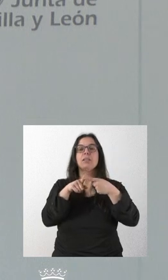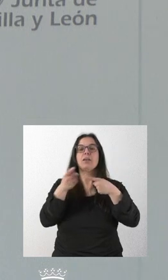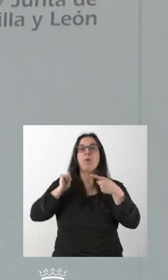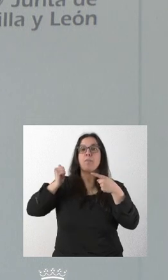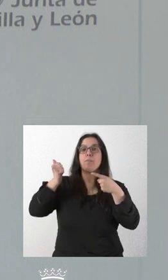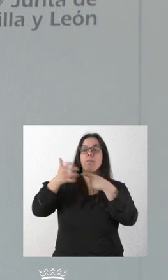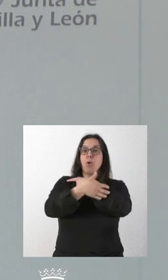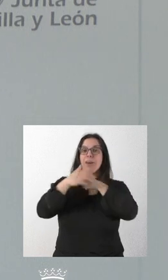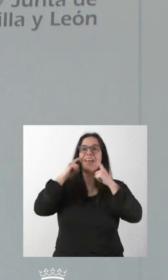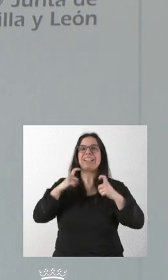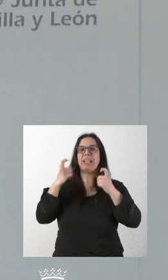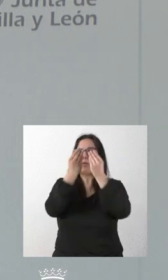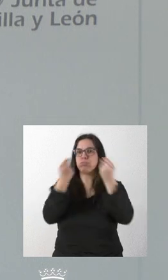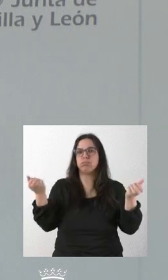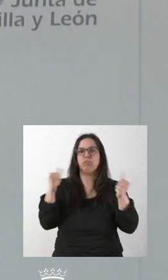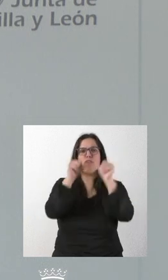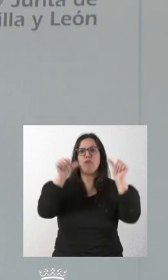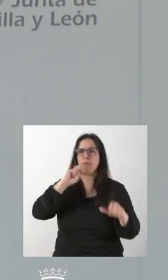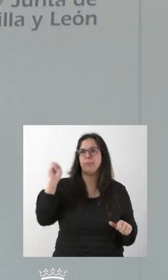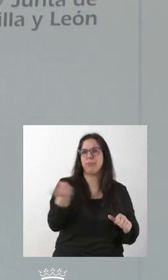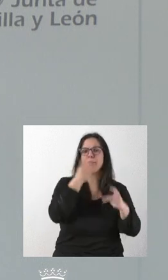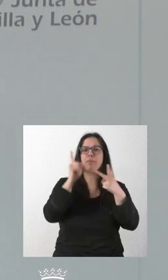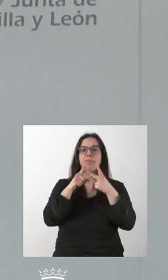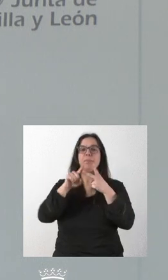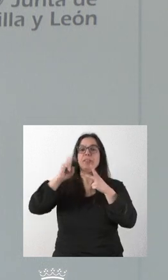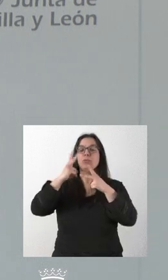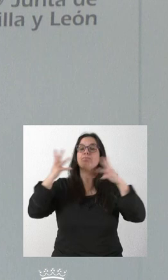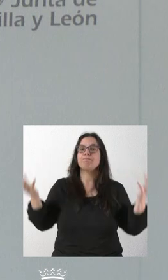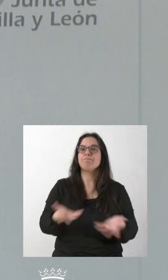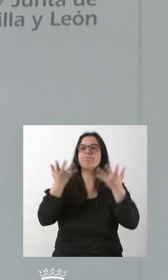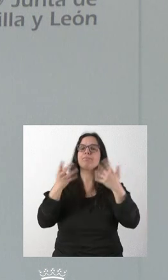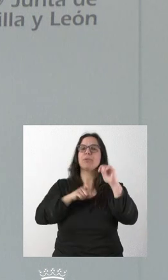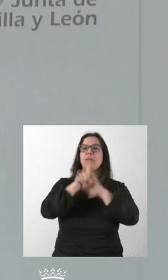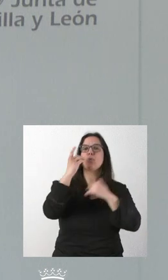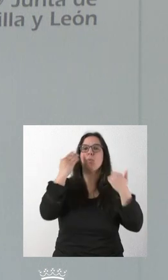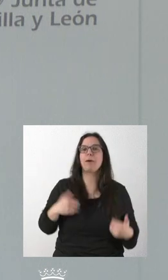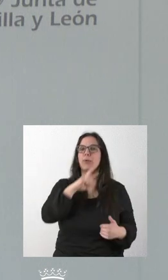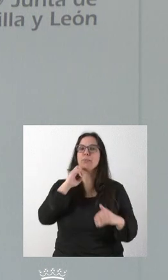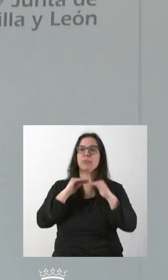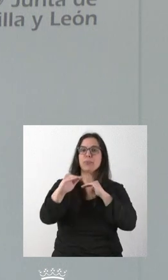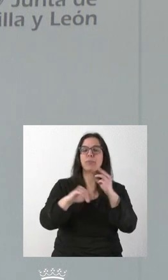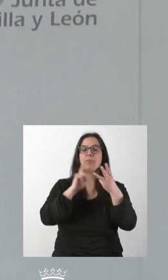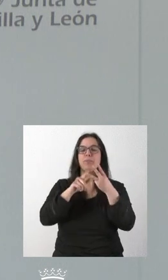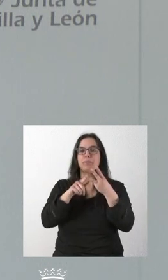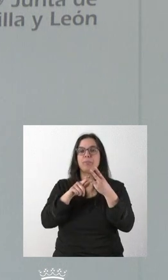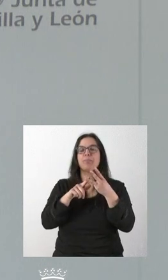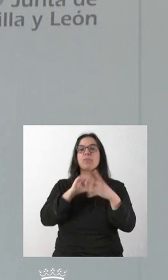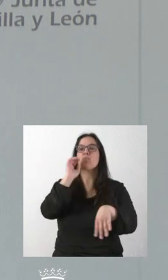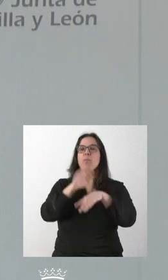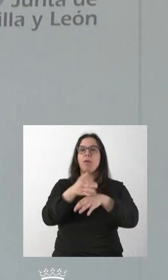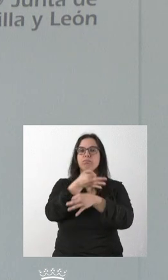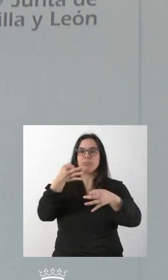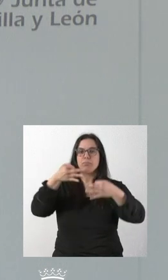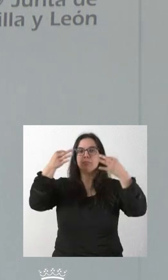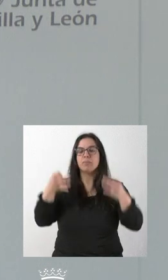en todas sus formas y dimensiones. En segundo lugar, la promoción del desarrollo humano sostenible y, en tercer lugar, el cumplimiento efectivo